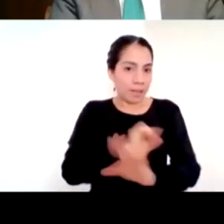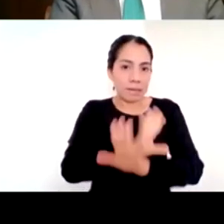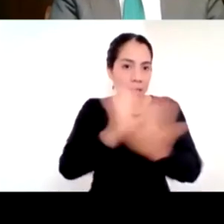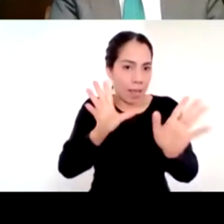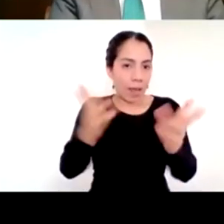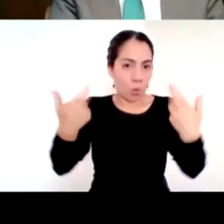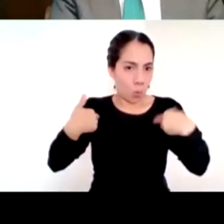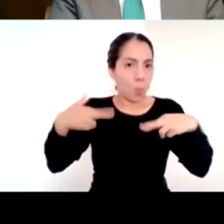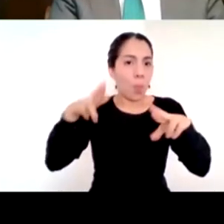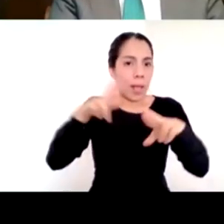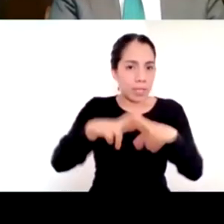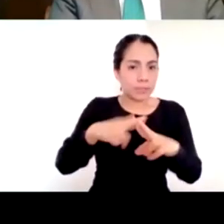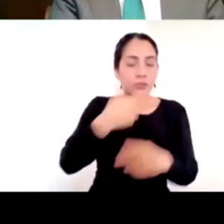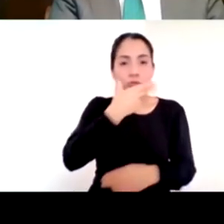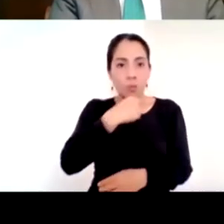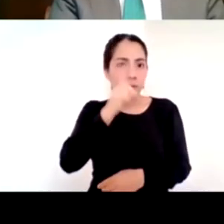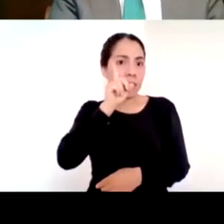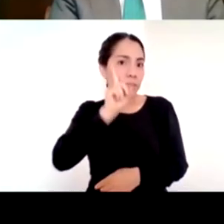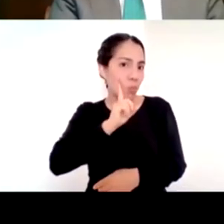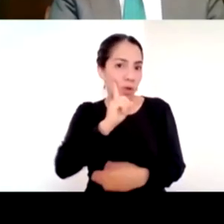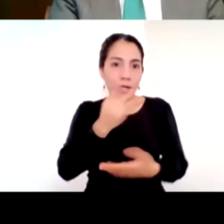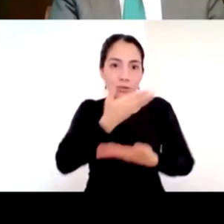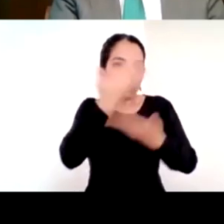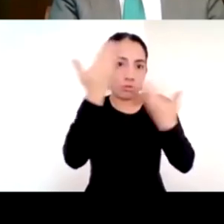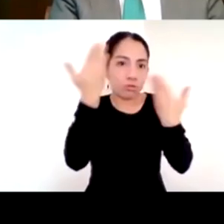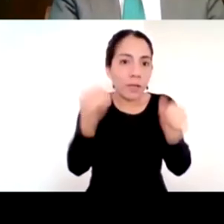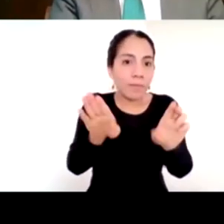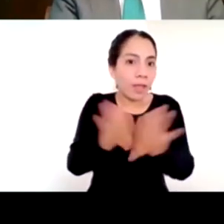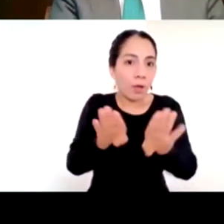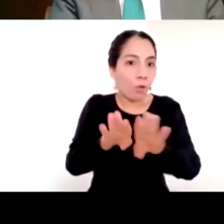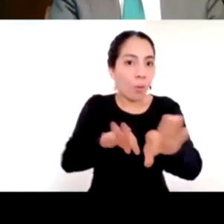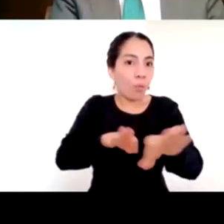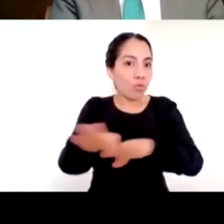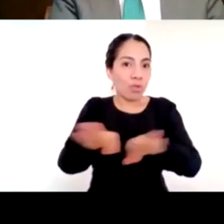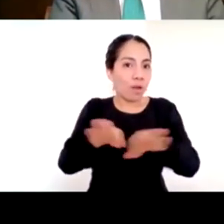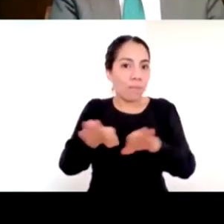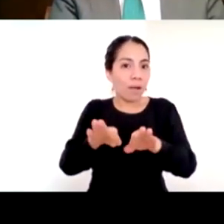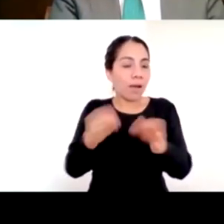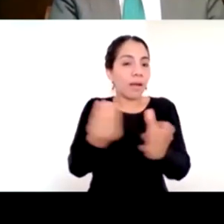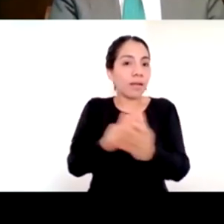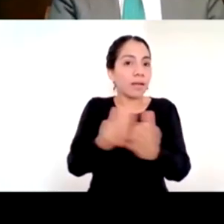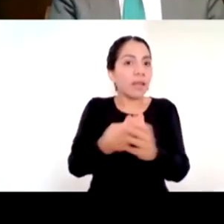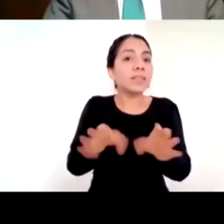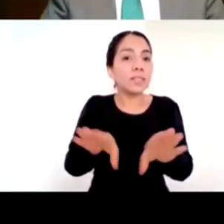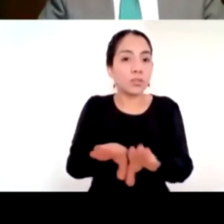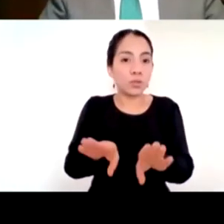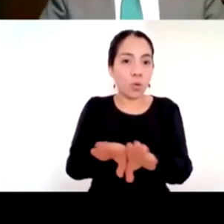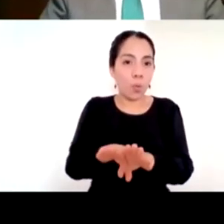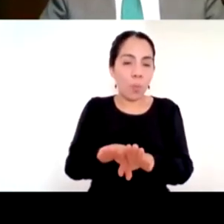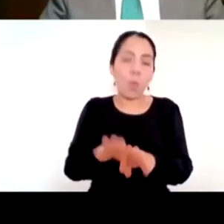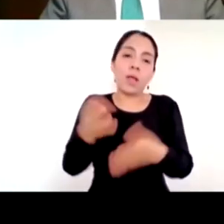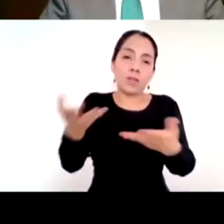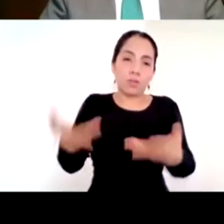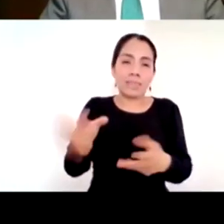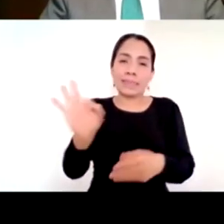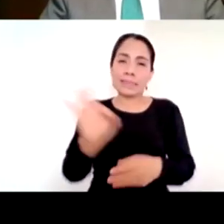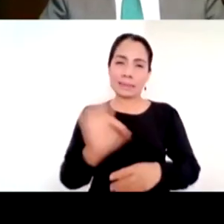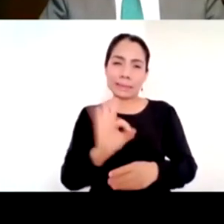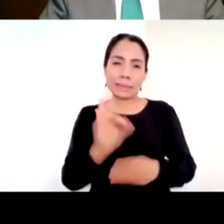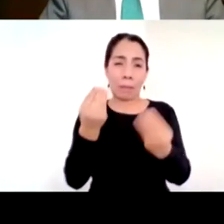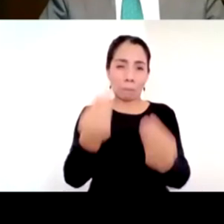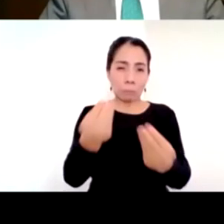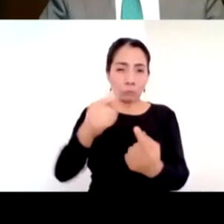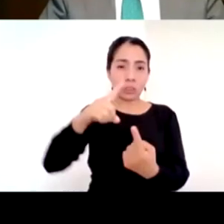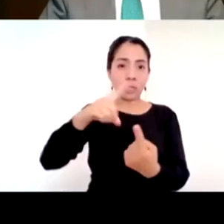dejó mucha tarea, pero aquí por el otro lado, prácticamente de acuerdo a los estudios de la Subsecretaría de Educación Básica, y en el caso de la Ciudad de